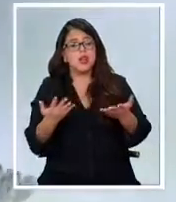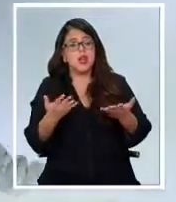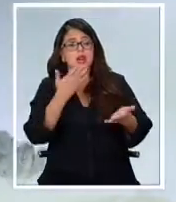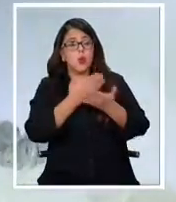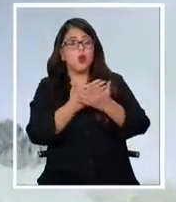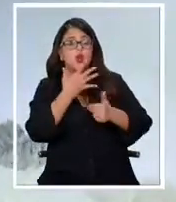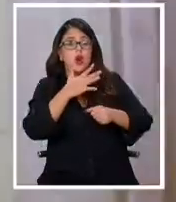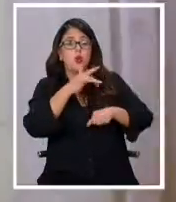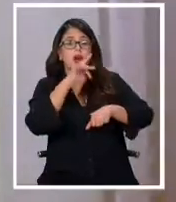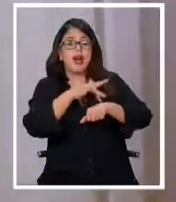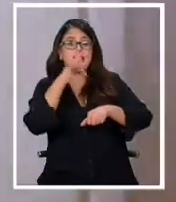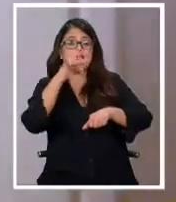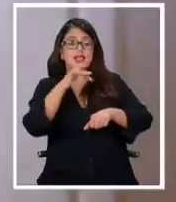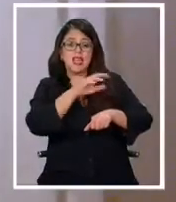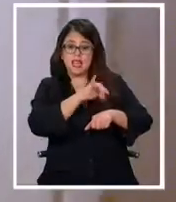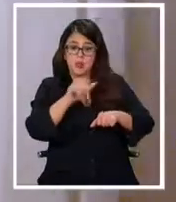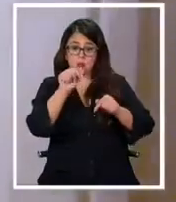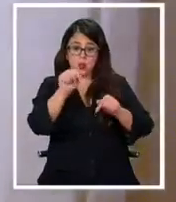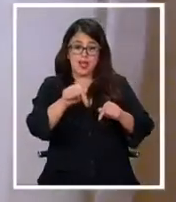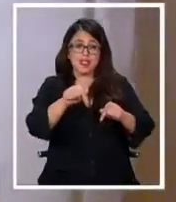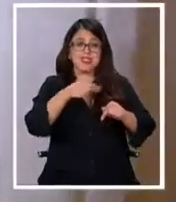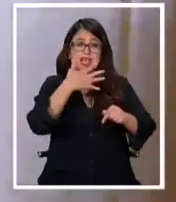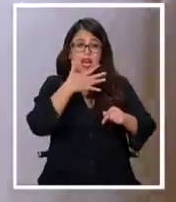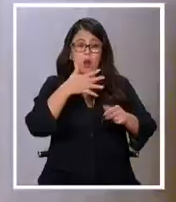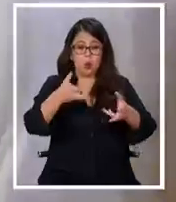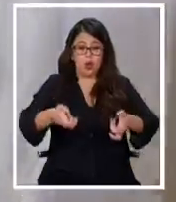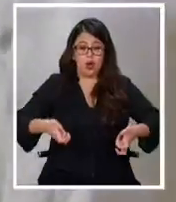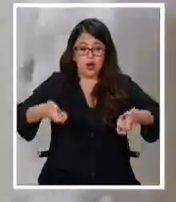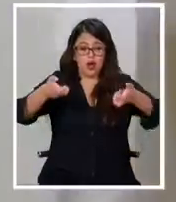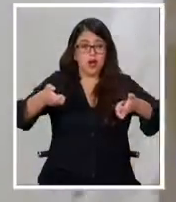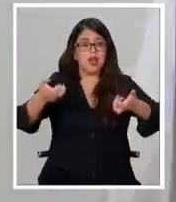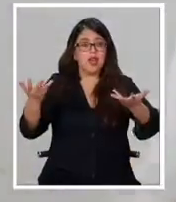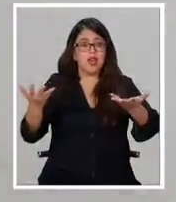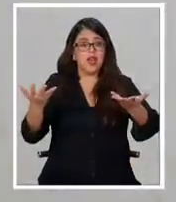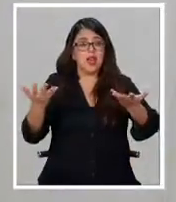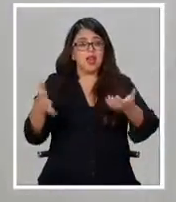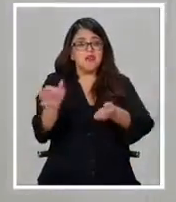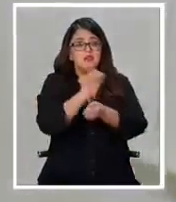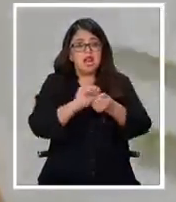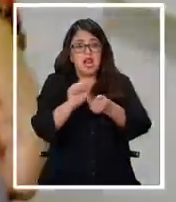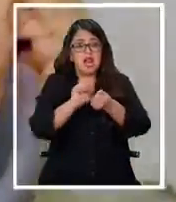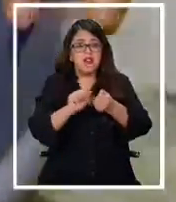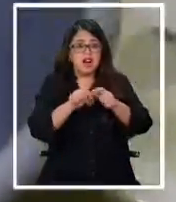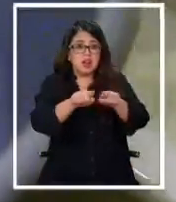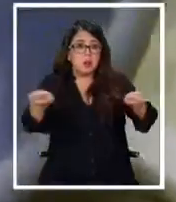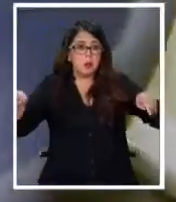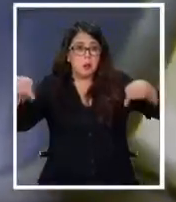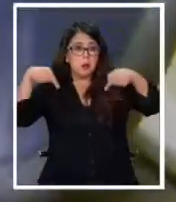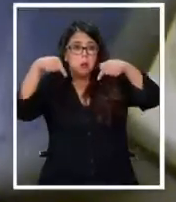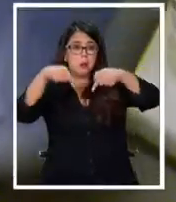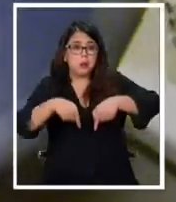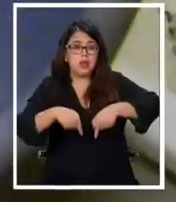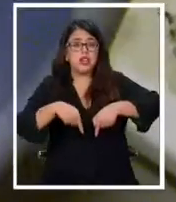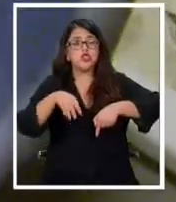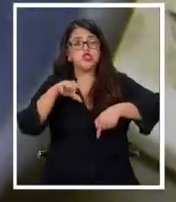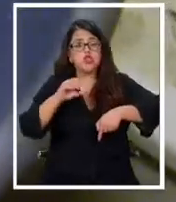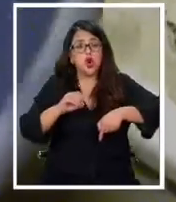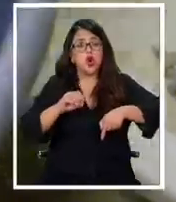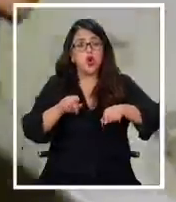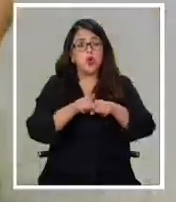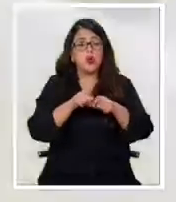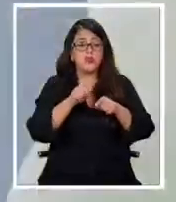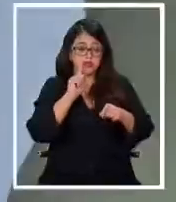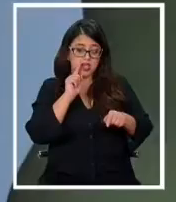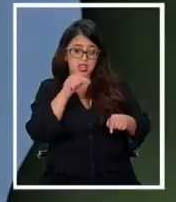calientita, esta agua después te sirve para lavar el piso, para echarle detergente